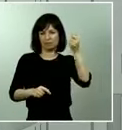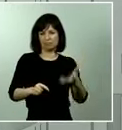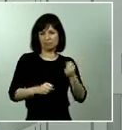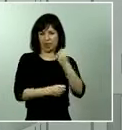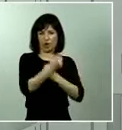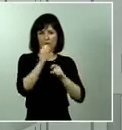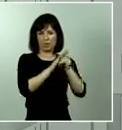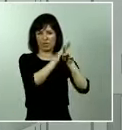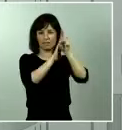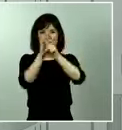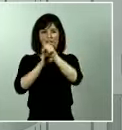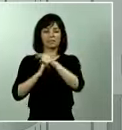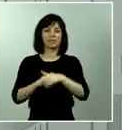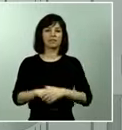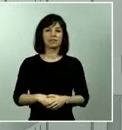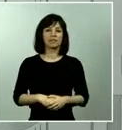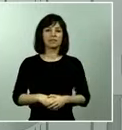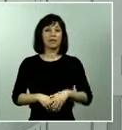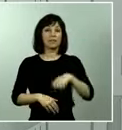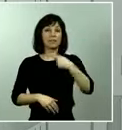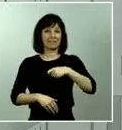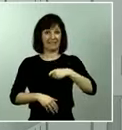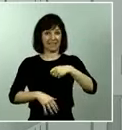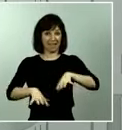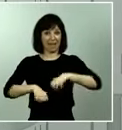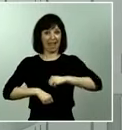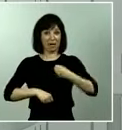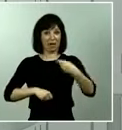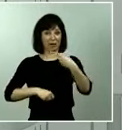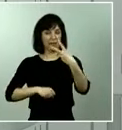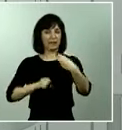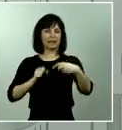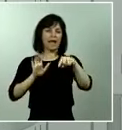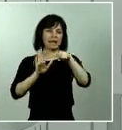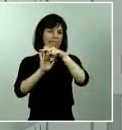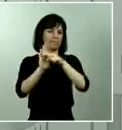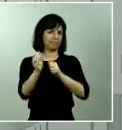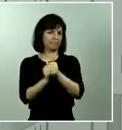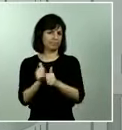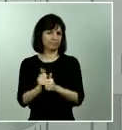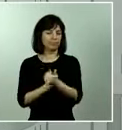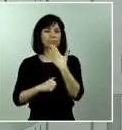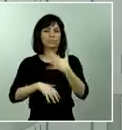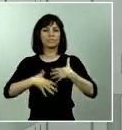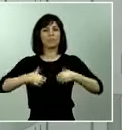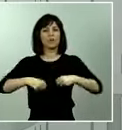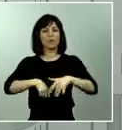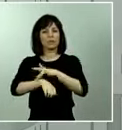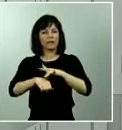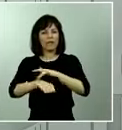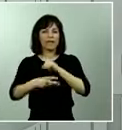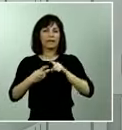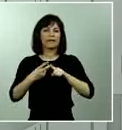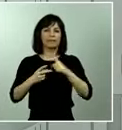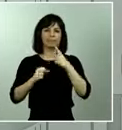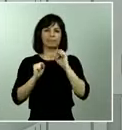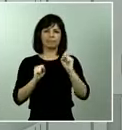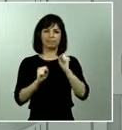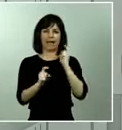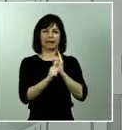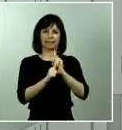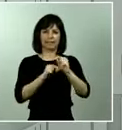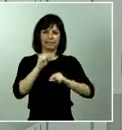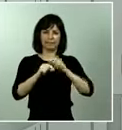presidencia contienen varios ejes, el de la salud digital, el de las resistencias antimicrobianas, el de la seguridad del paciente